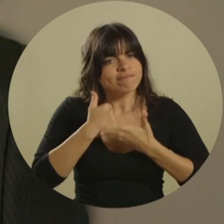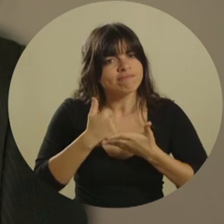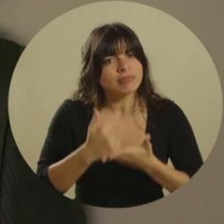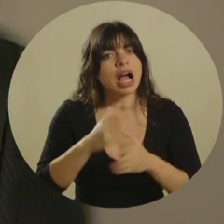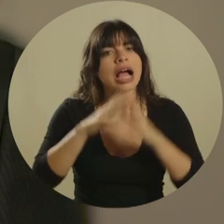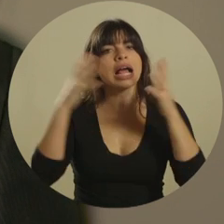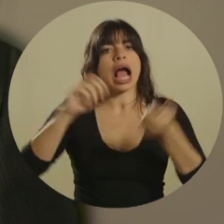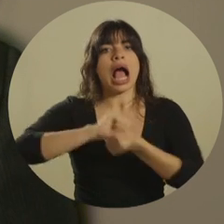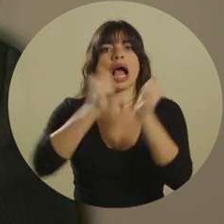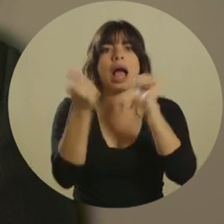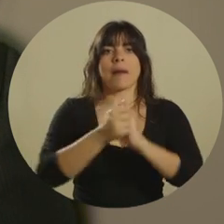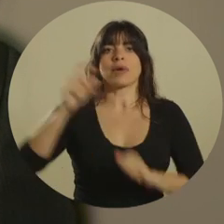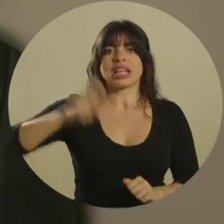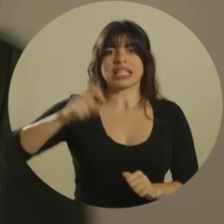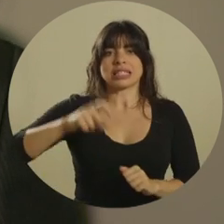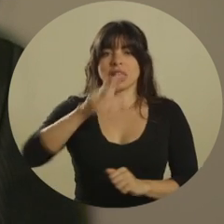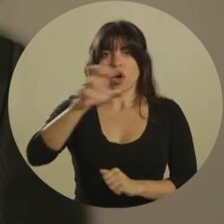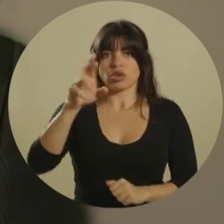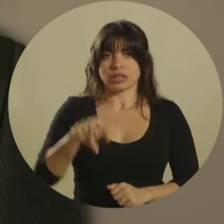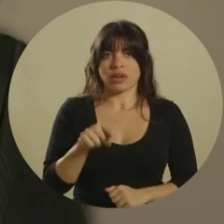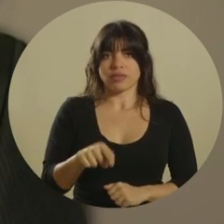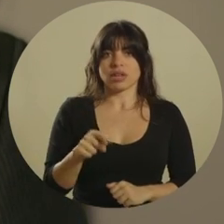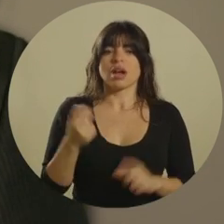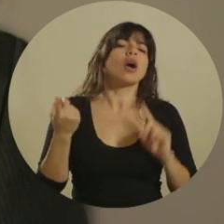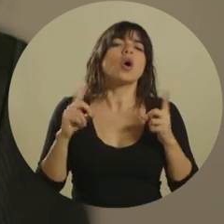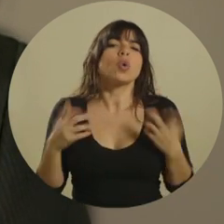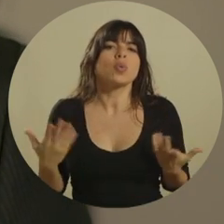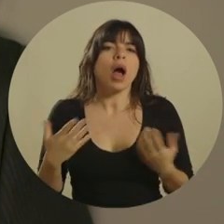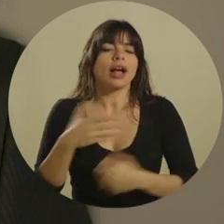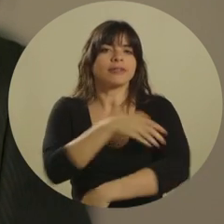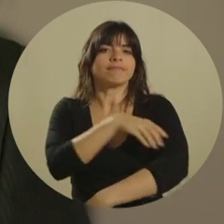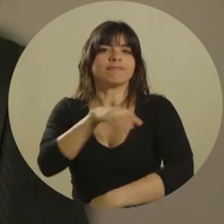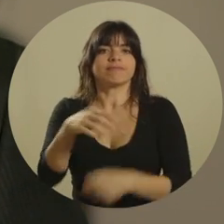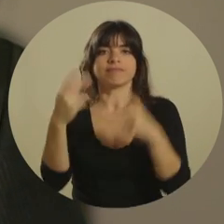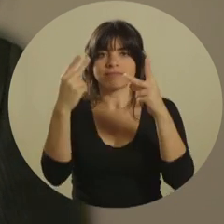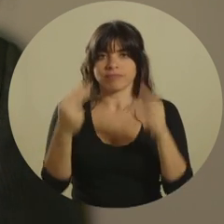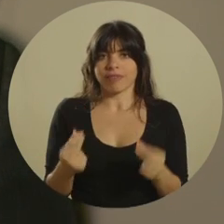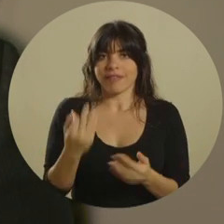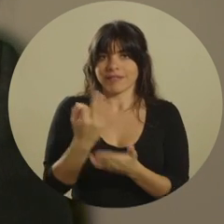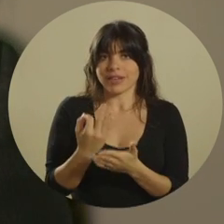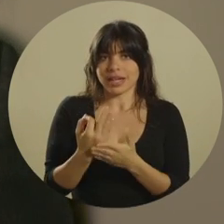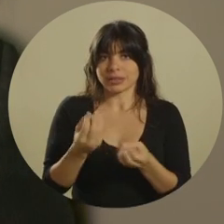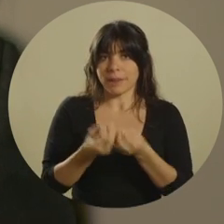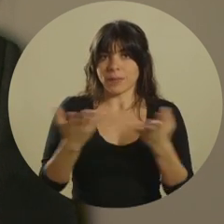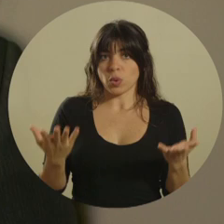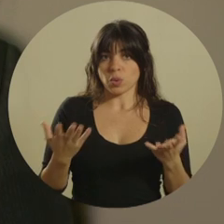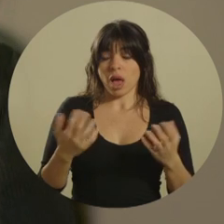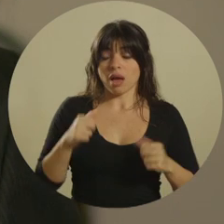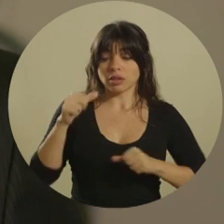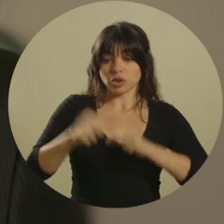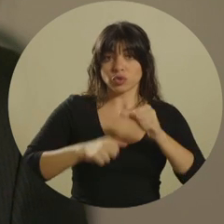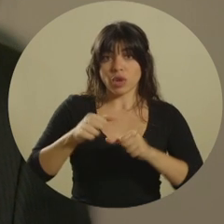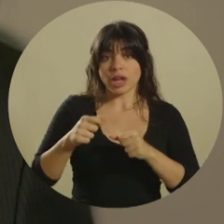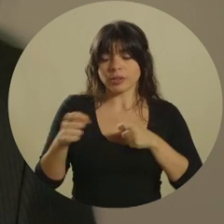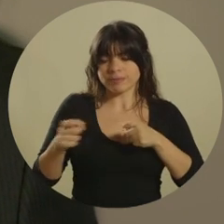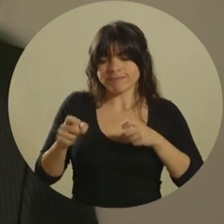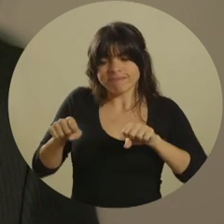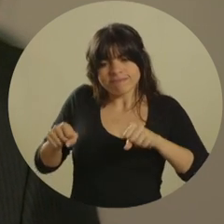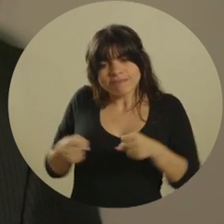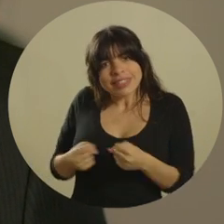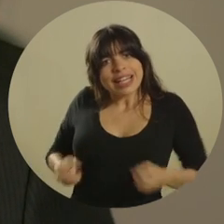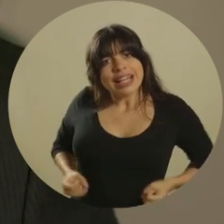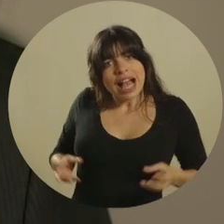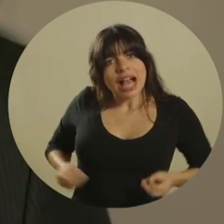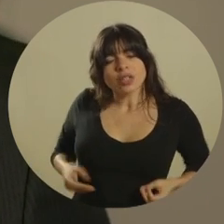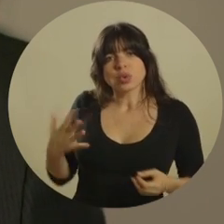la gran reforma pendiente y necesaria para Costa Rica, el fortalecimiento de la hacienda pública. Los esfuerzos en control del